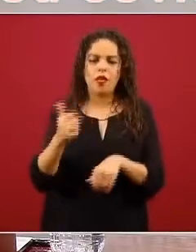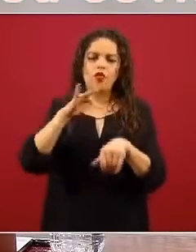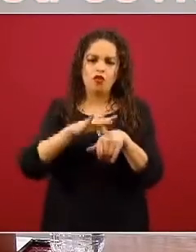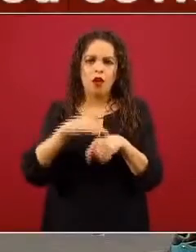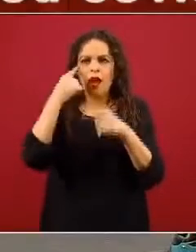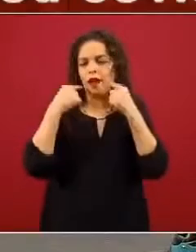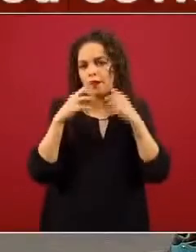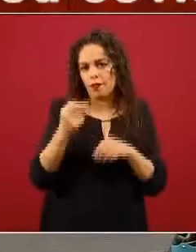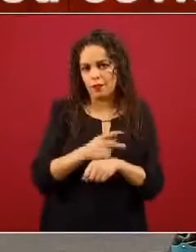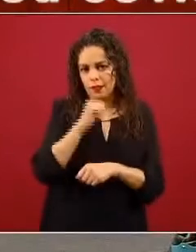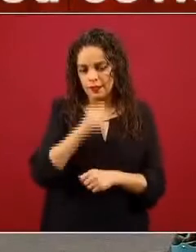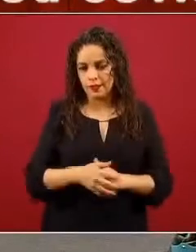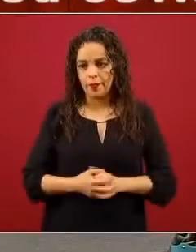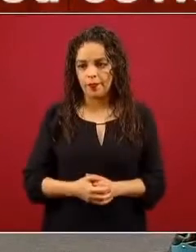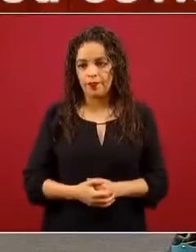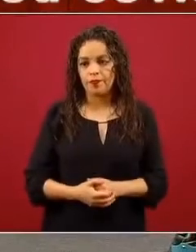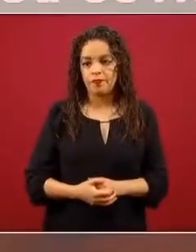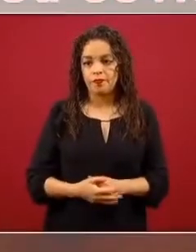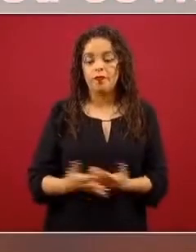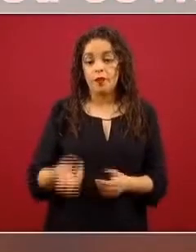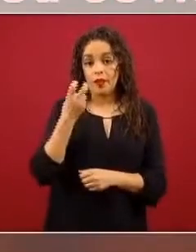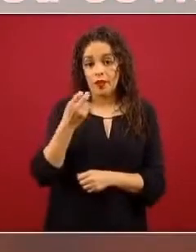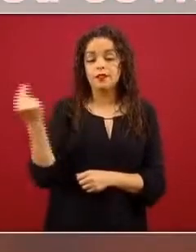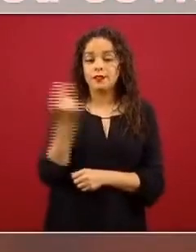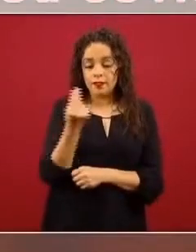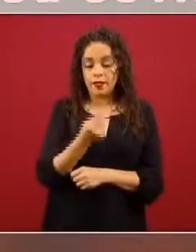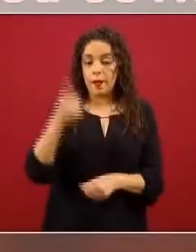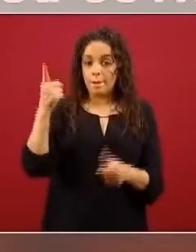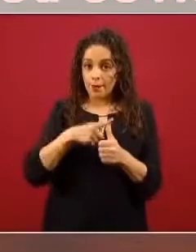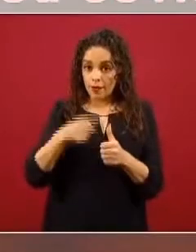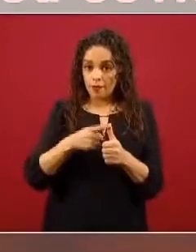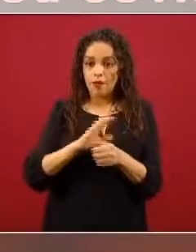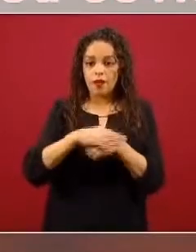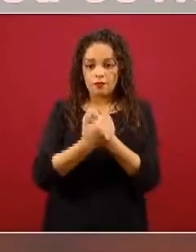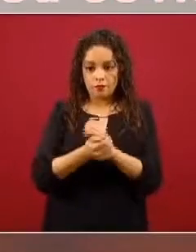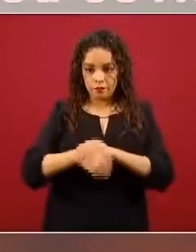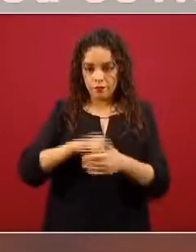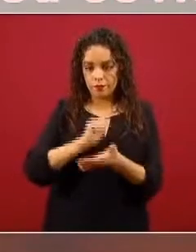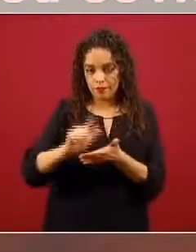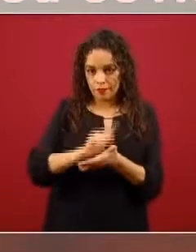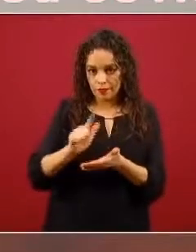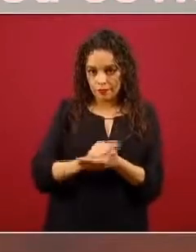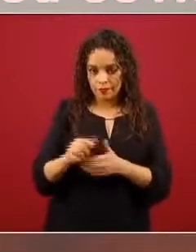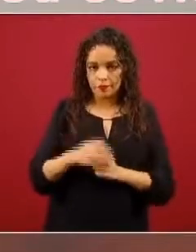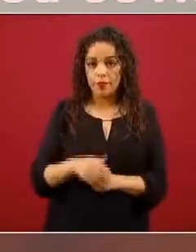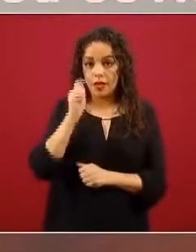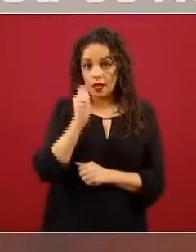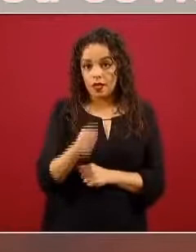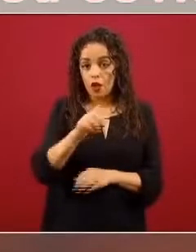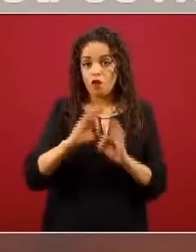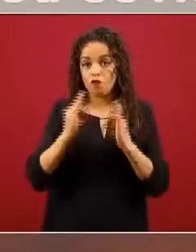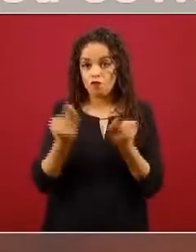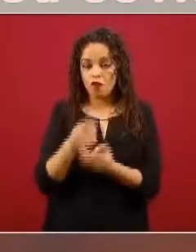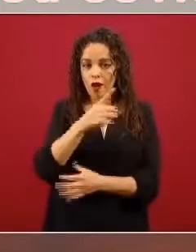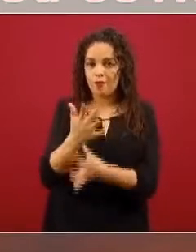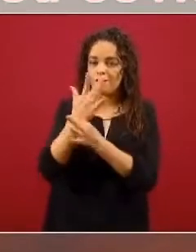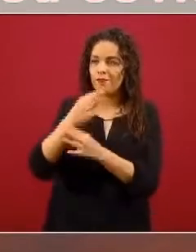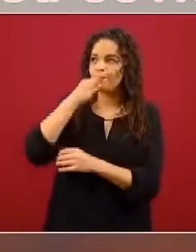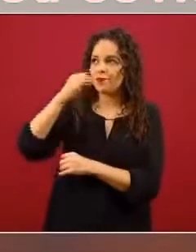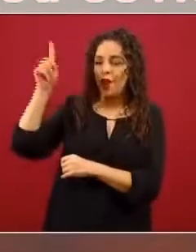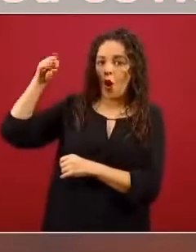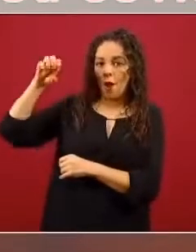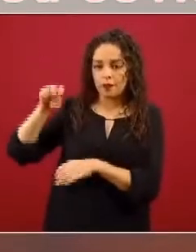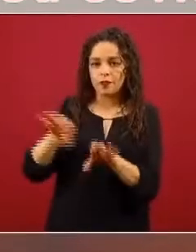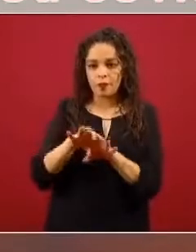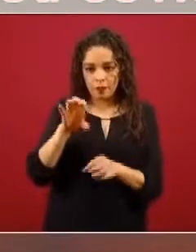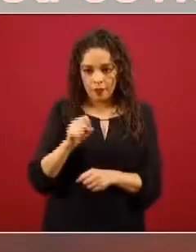Entonces, higiene de manos, la técnica de la OMS, o la técnica que deseen, pero lo importante es cubrir